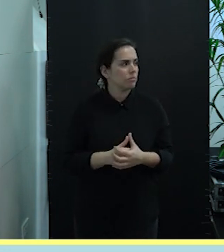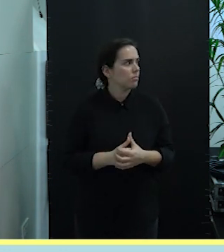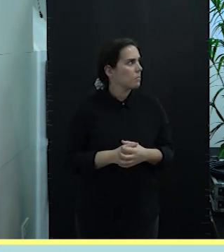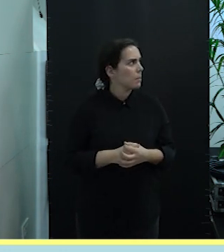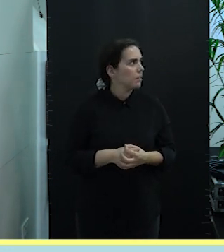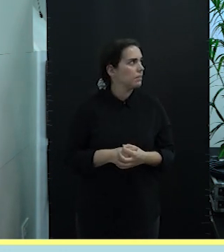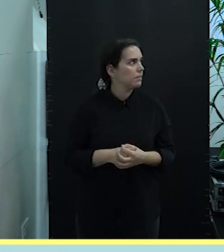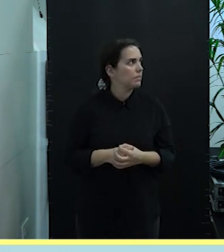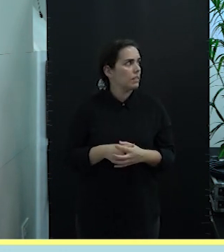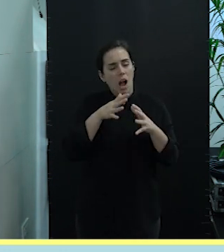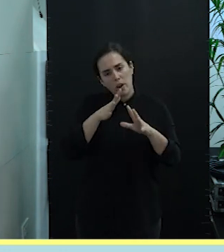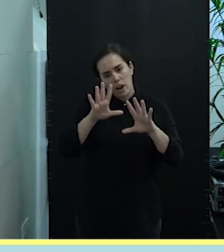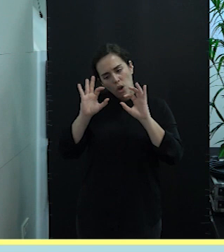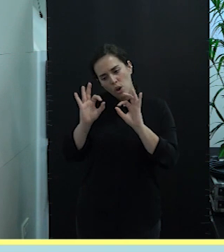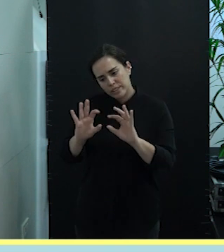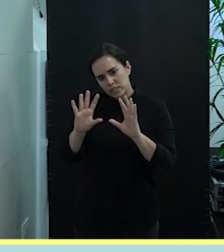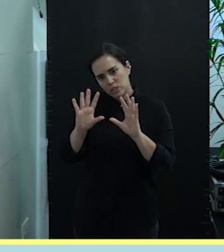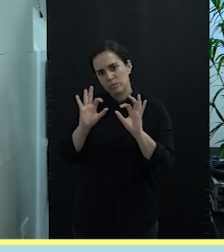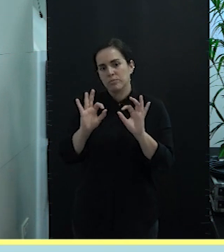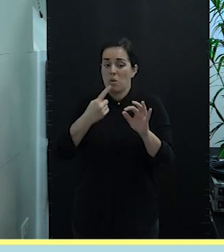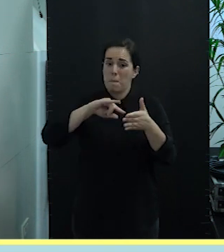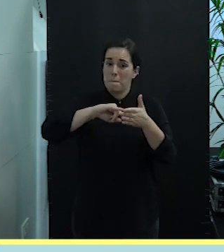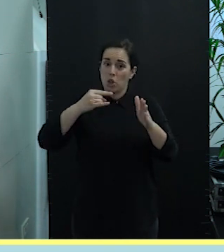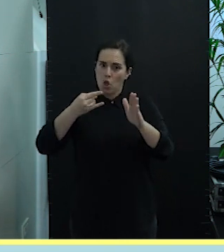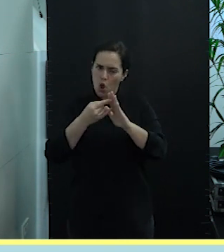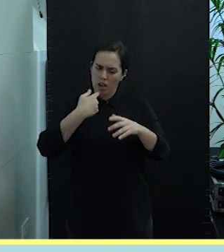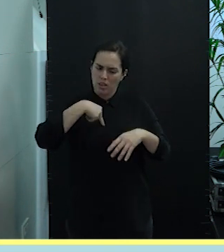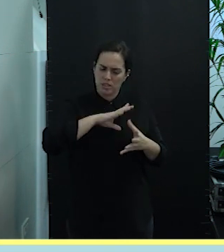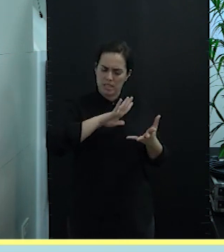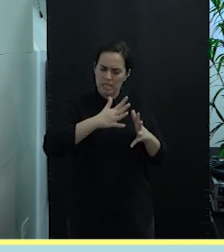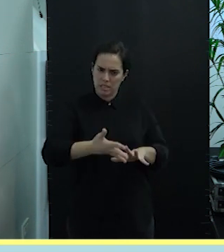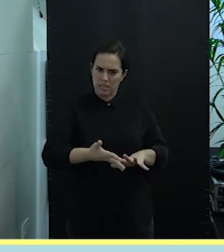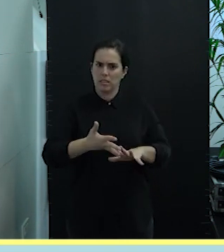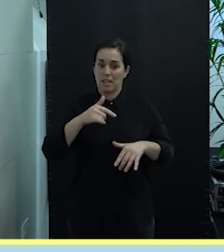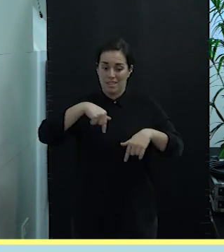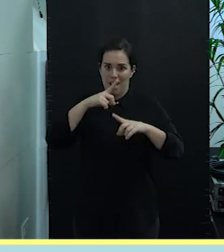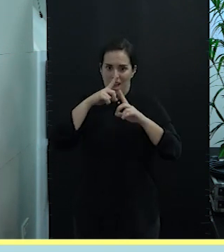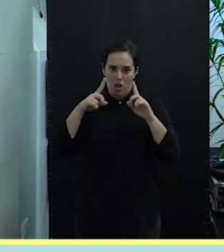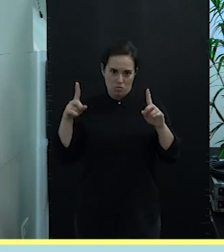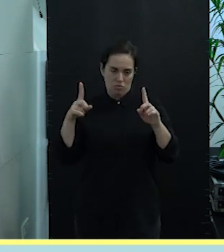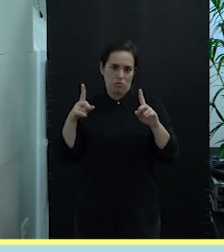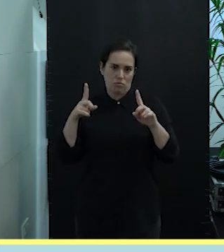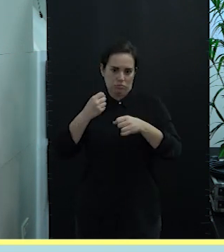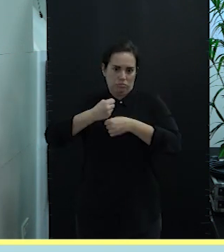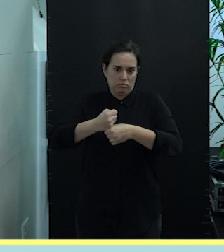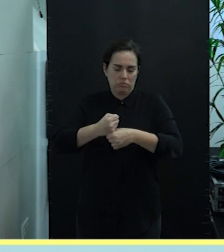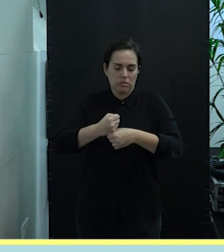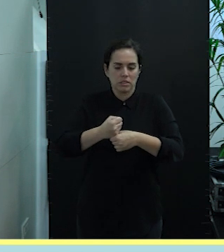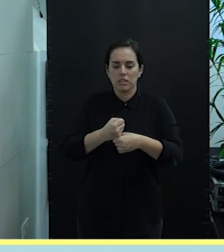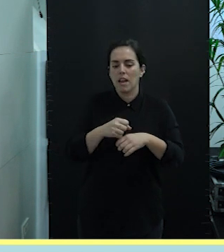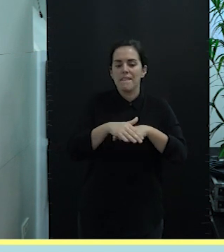Vamos a lo concreto. La metodología que hemos aplicado en este año de trabajo en el club de producto se basa en